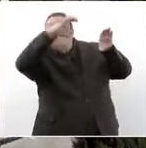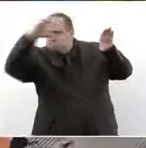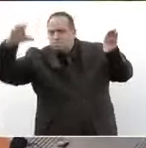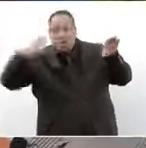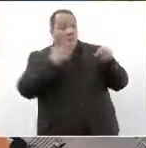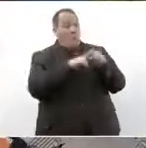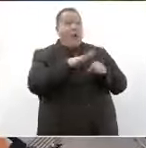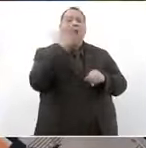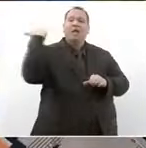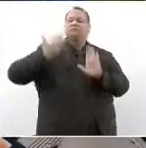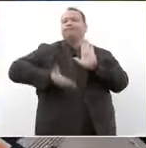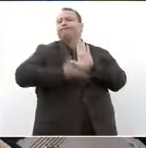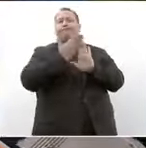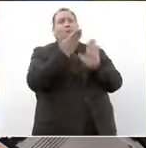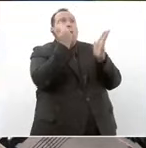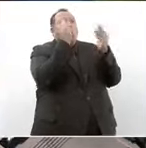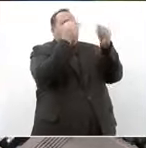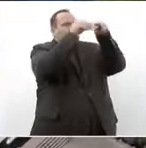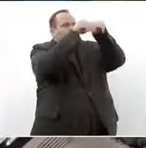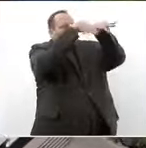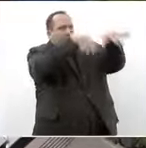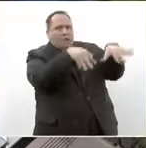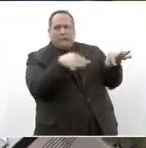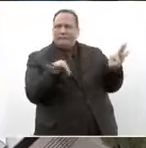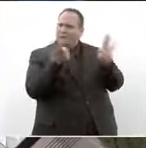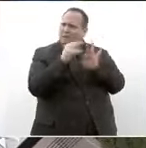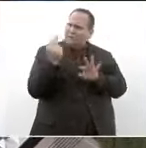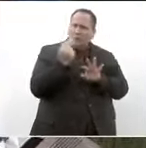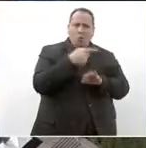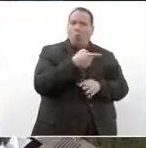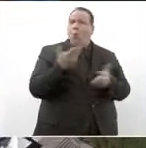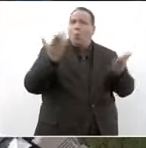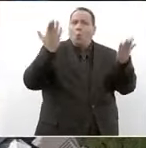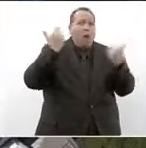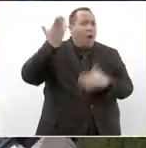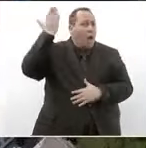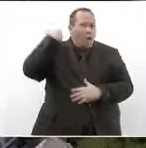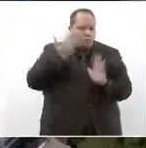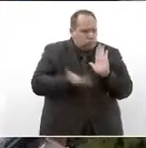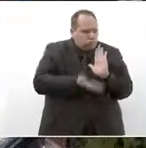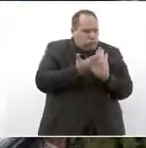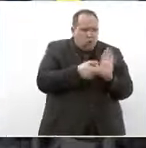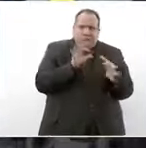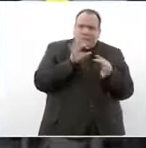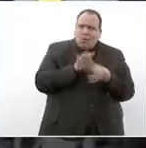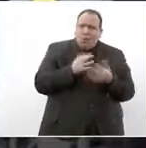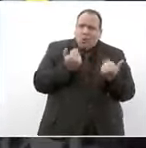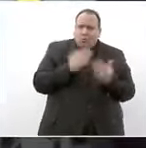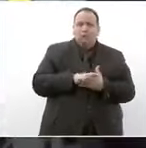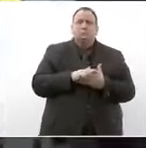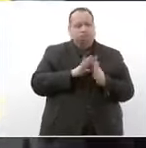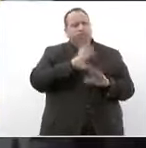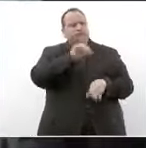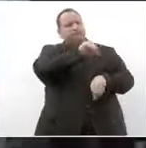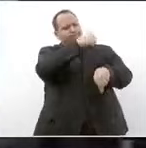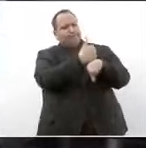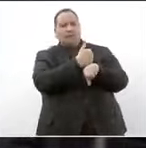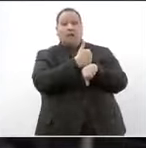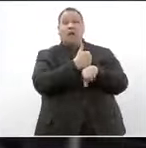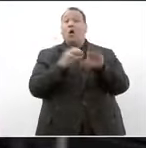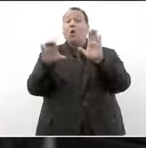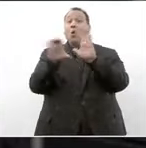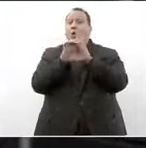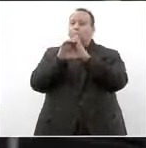este hospital no contaba con este sistema tan importante y necesario para el establecimiento también se